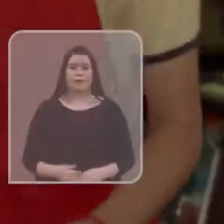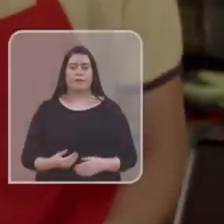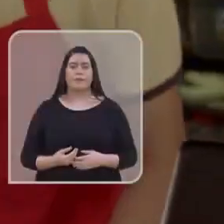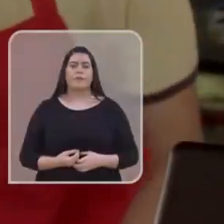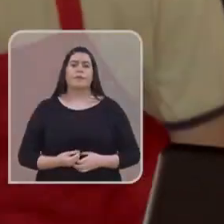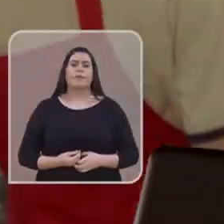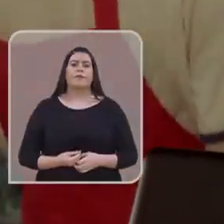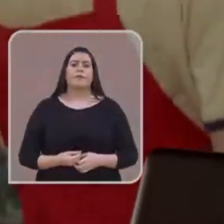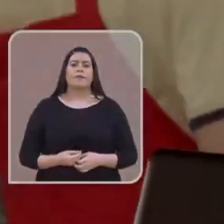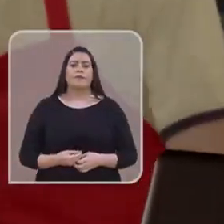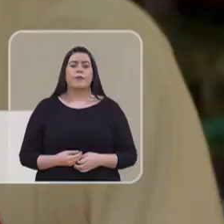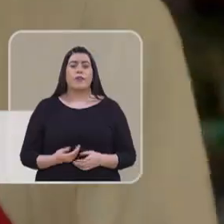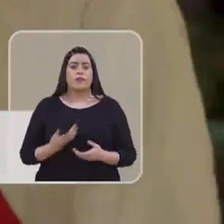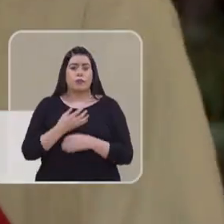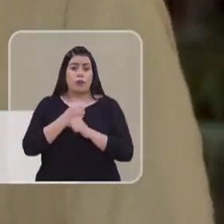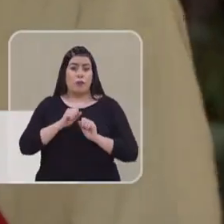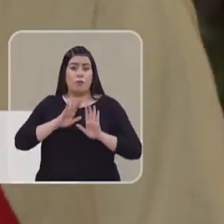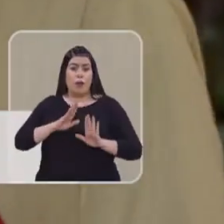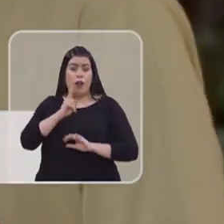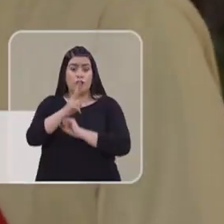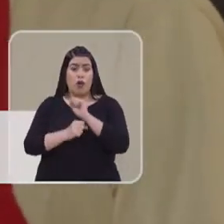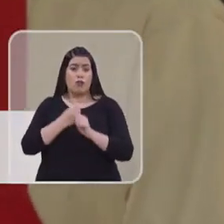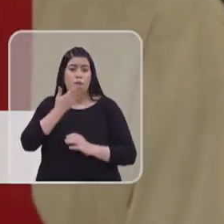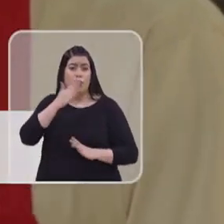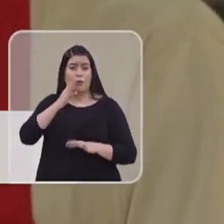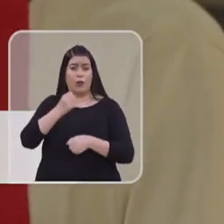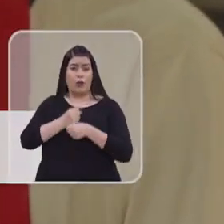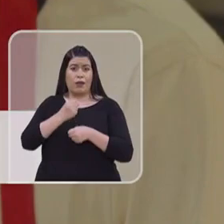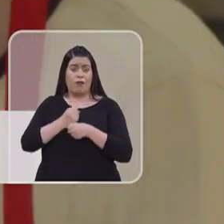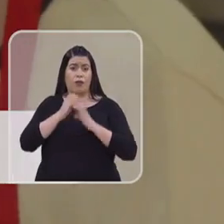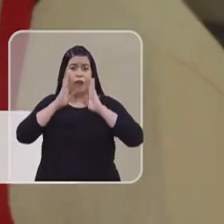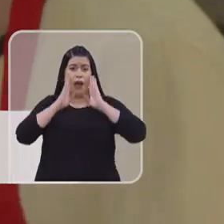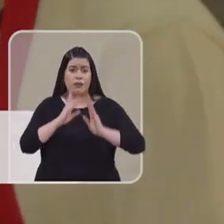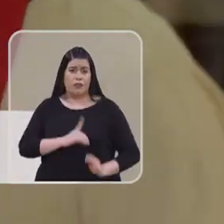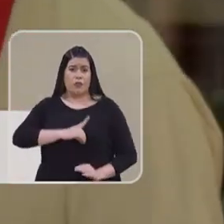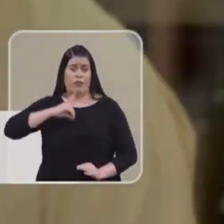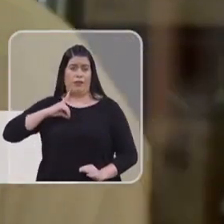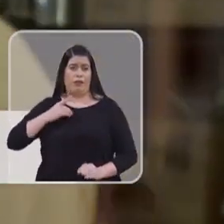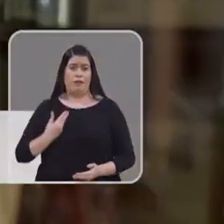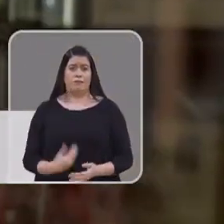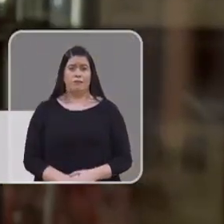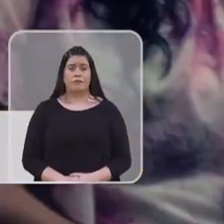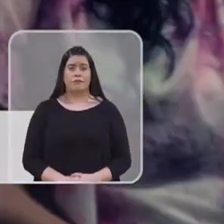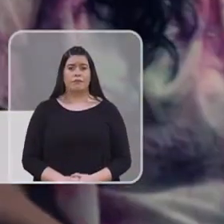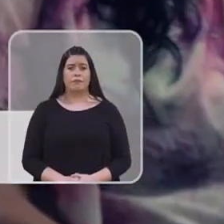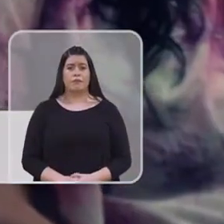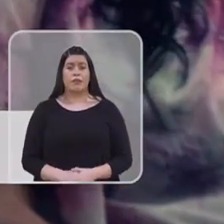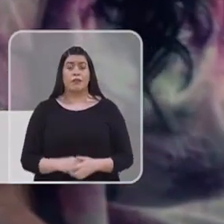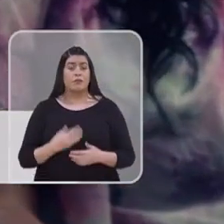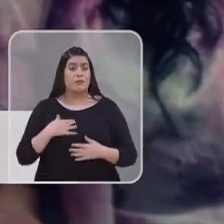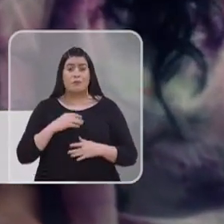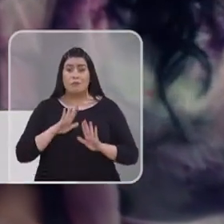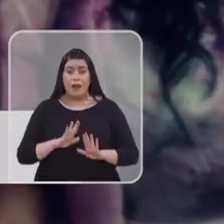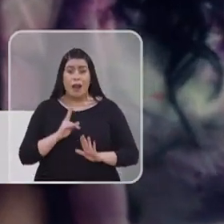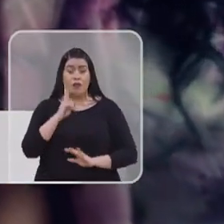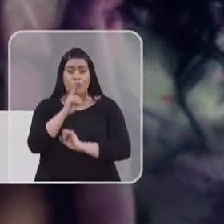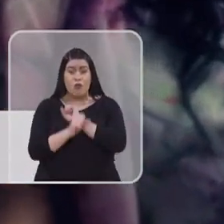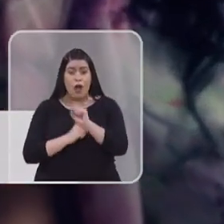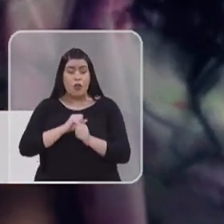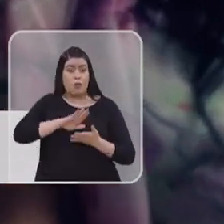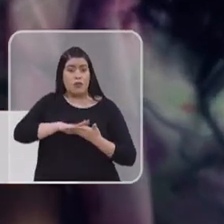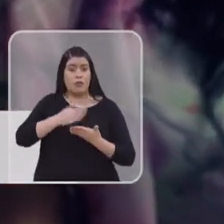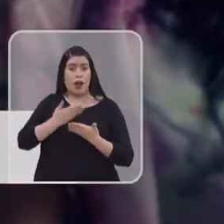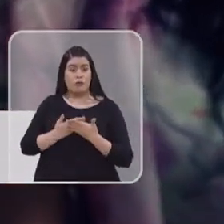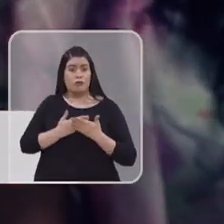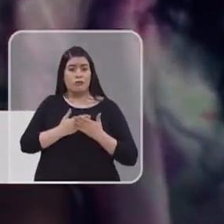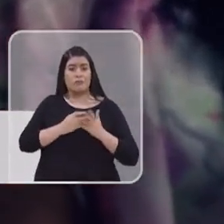No puedo esperar dos años por mejores trabajos y que me den un trato digno. No puedo esperar dos años